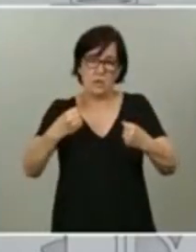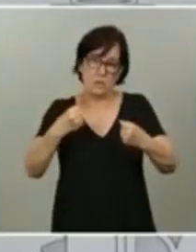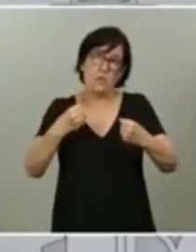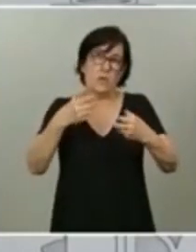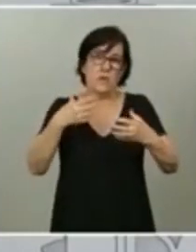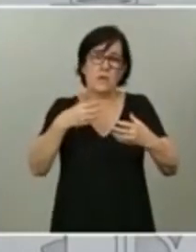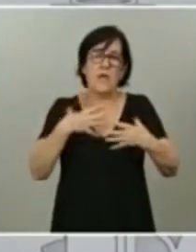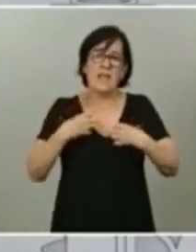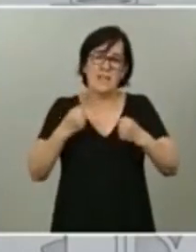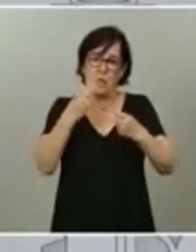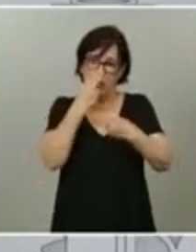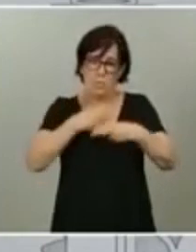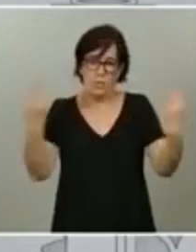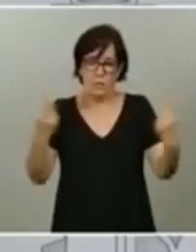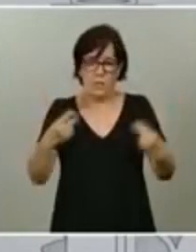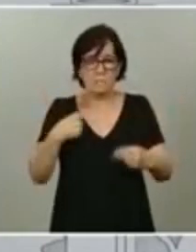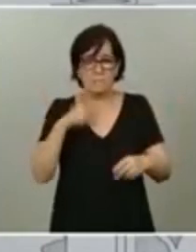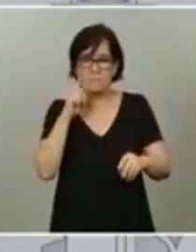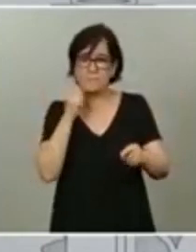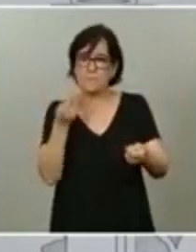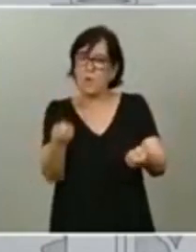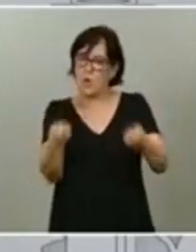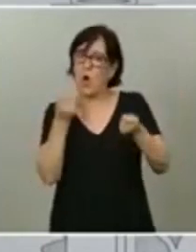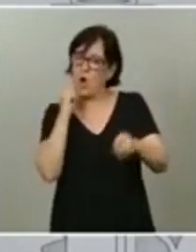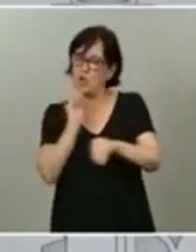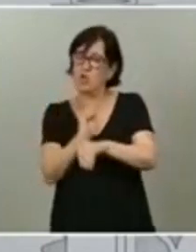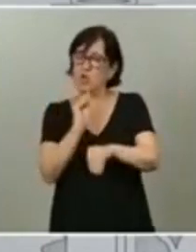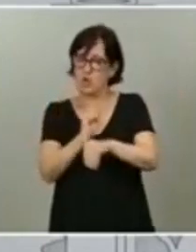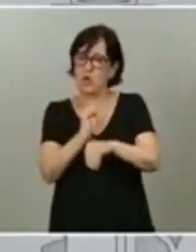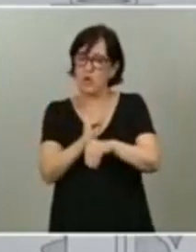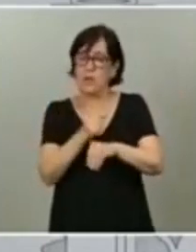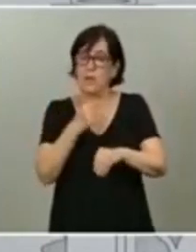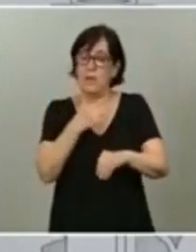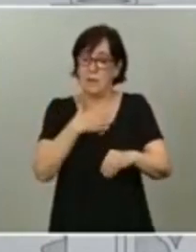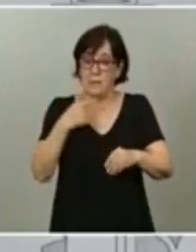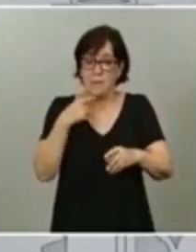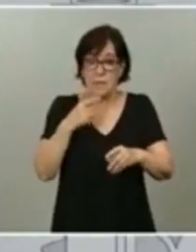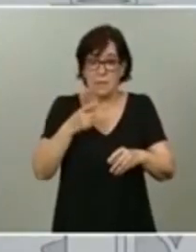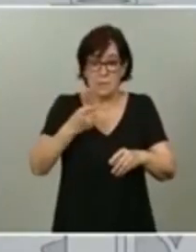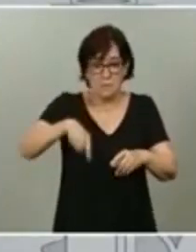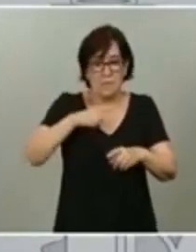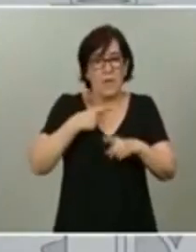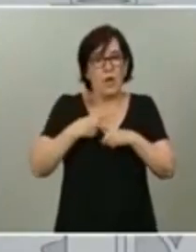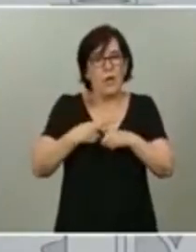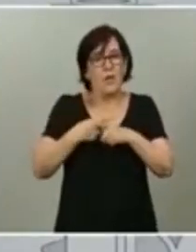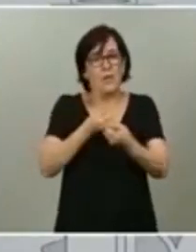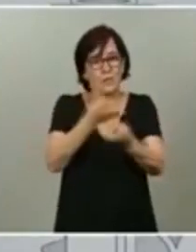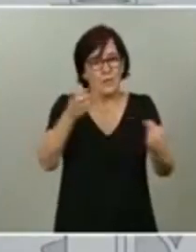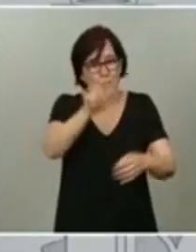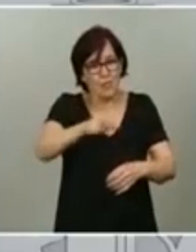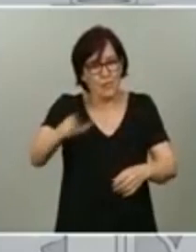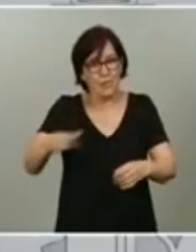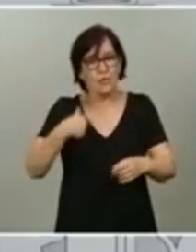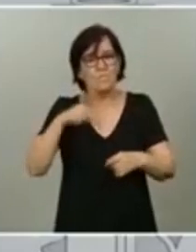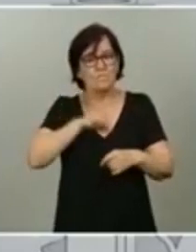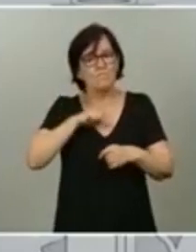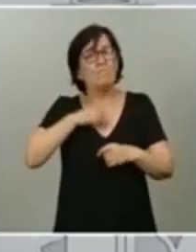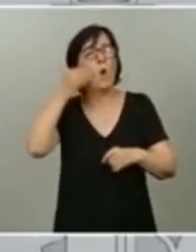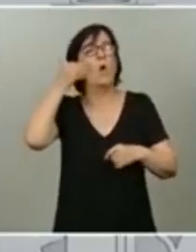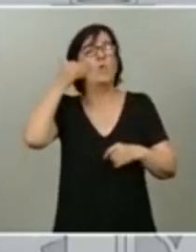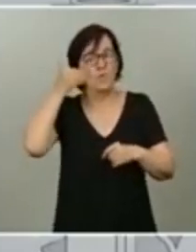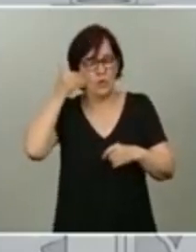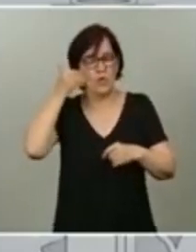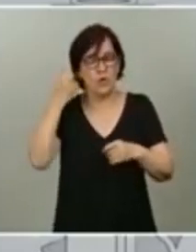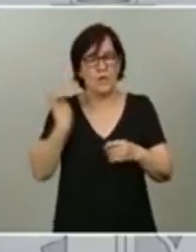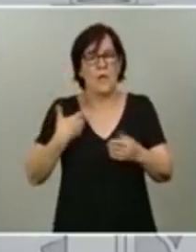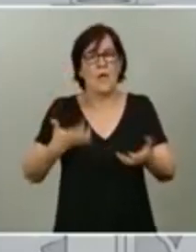Estamos vigilantes, pero también, y esto me gustaría compartirlo con todos ustedes, estamos orgullosos de lo que hemos conseguido